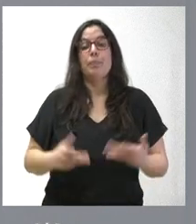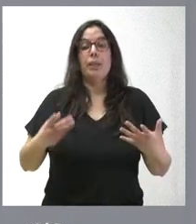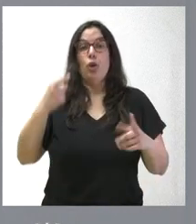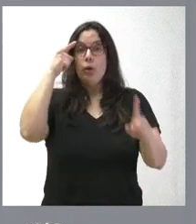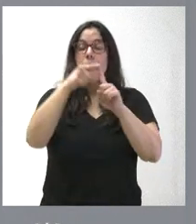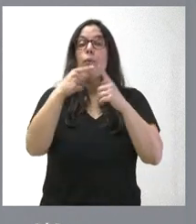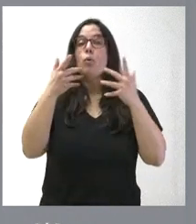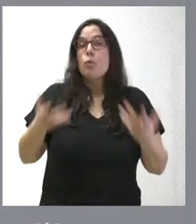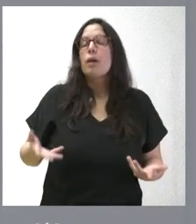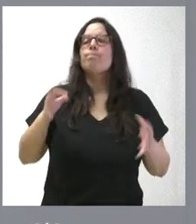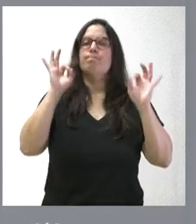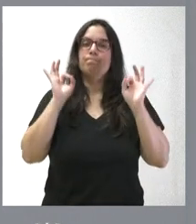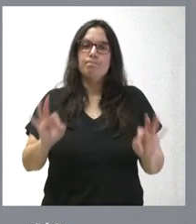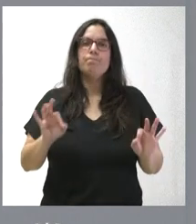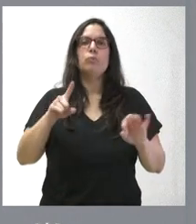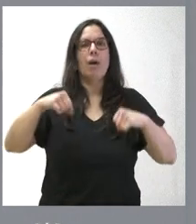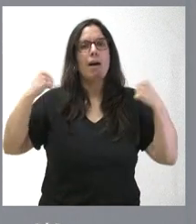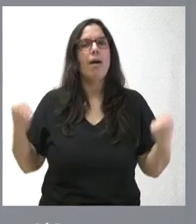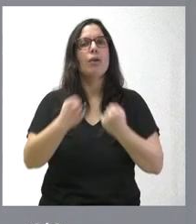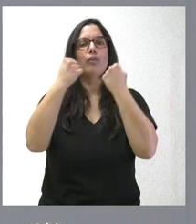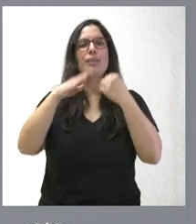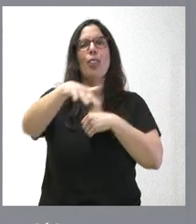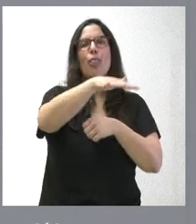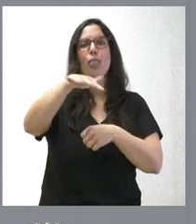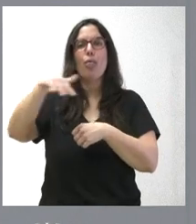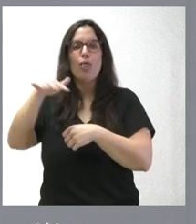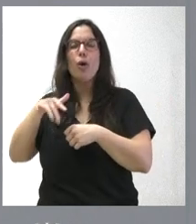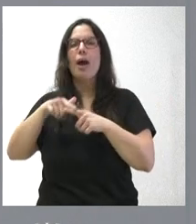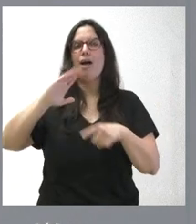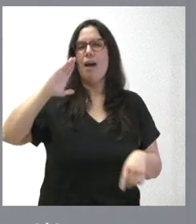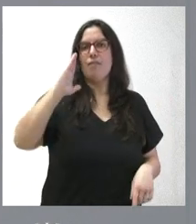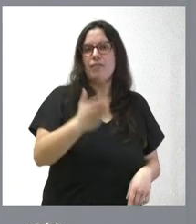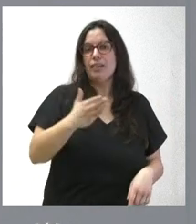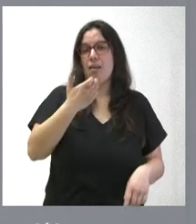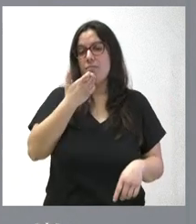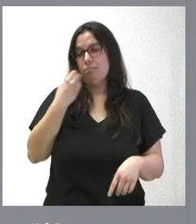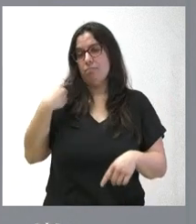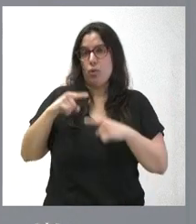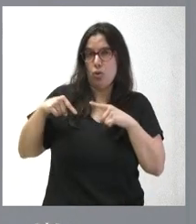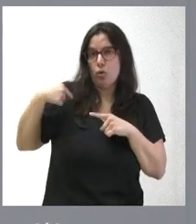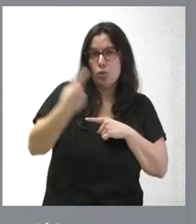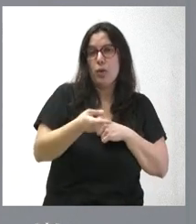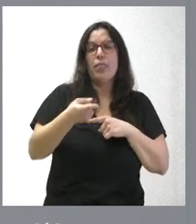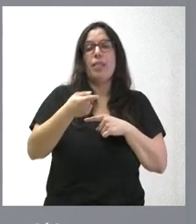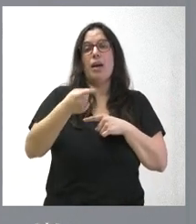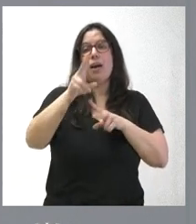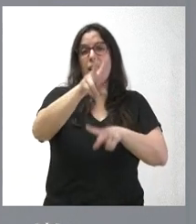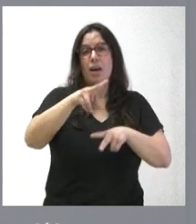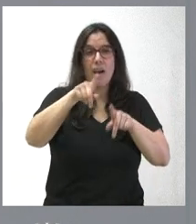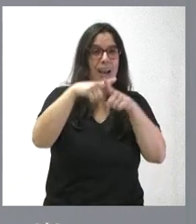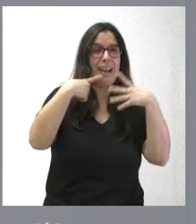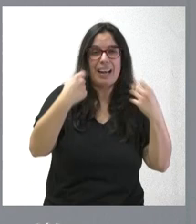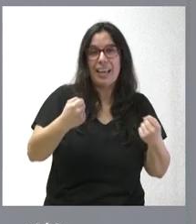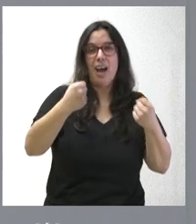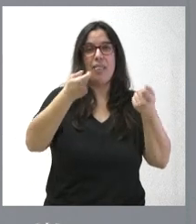objetivo es, precisamente, actuar en las zonas que han visto afectadas como consecuencia del cierre de instalaciones energéticas,